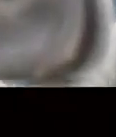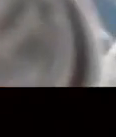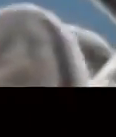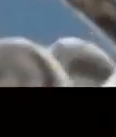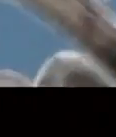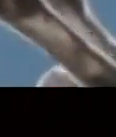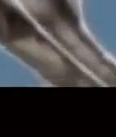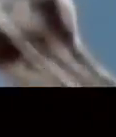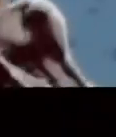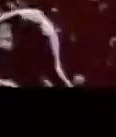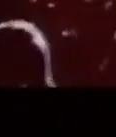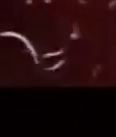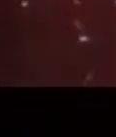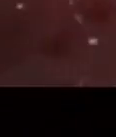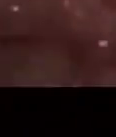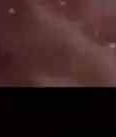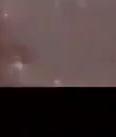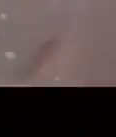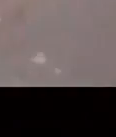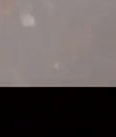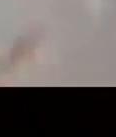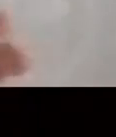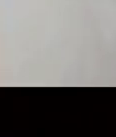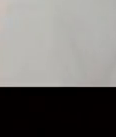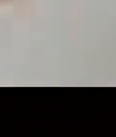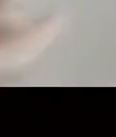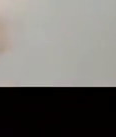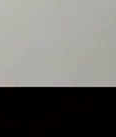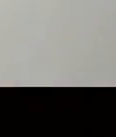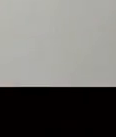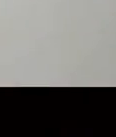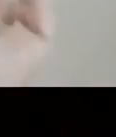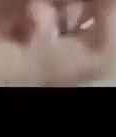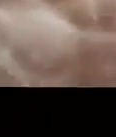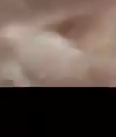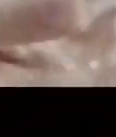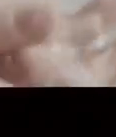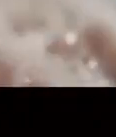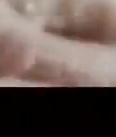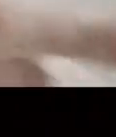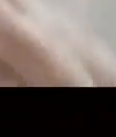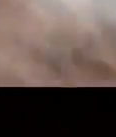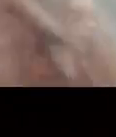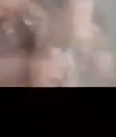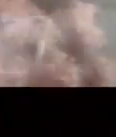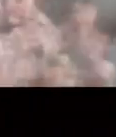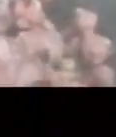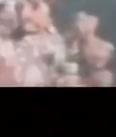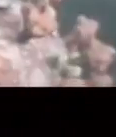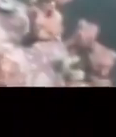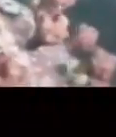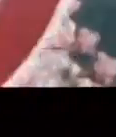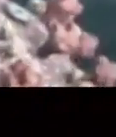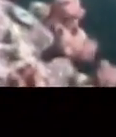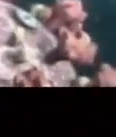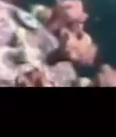entre nosotros. Seamos responsables y disciplinados. Te cuidas tú. Nos cuidamos todos.